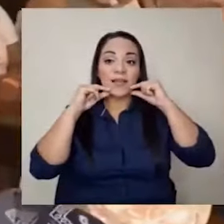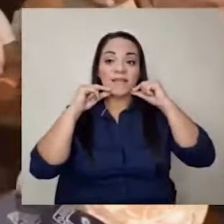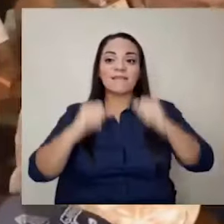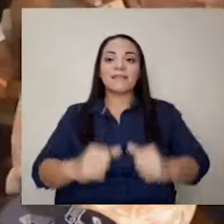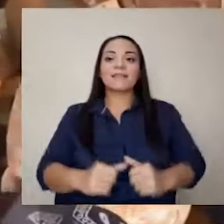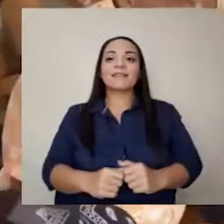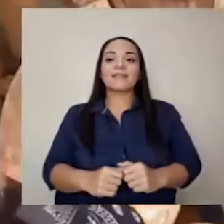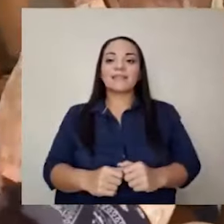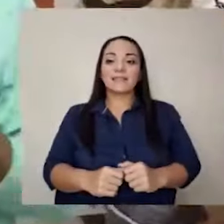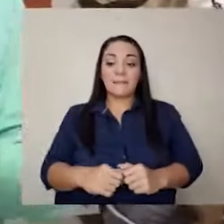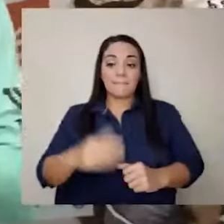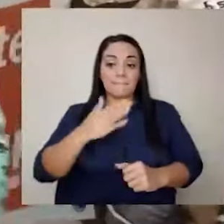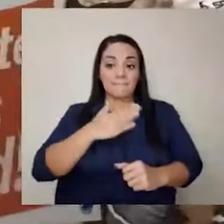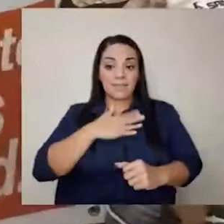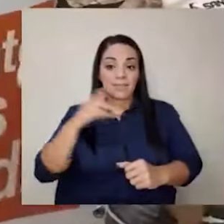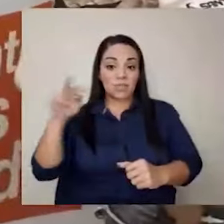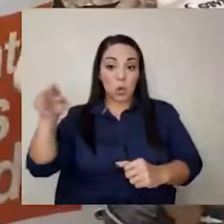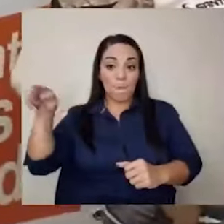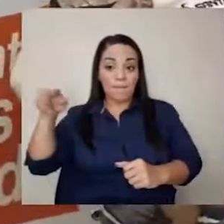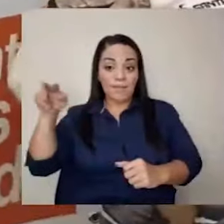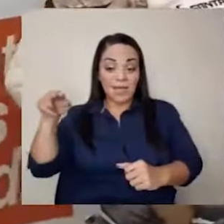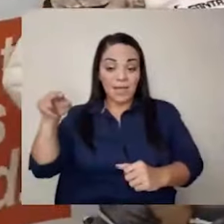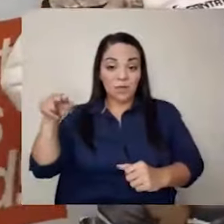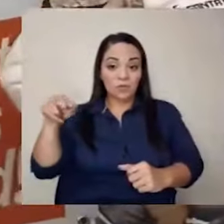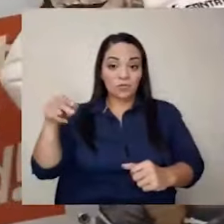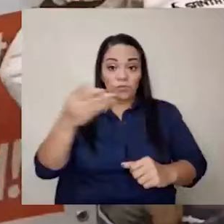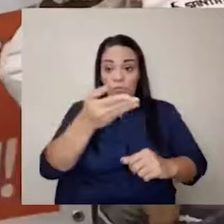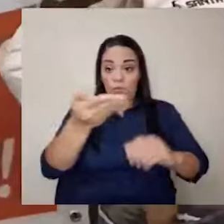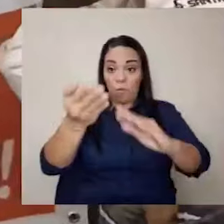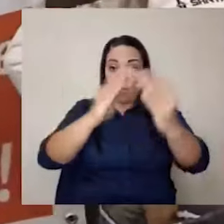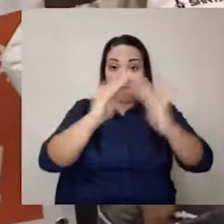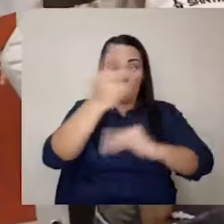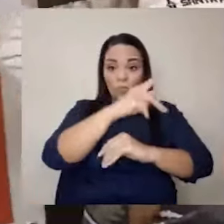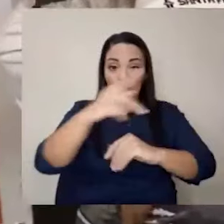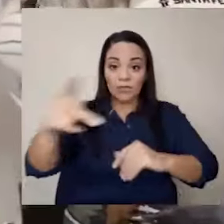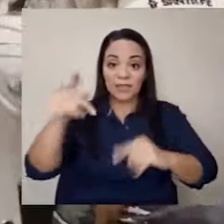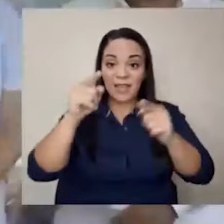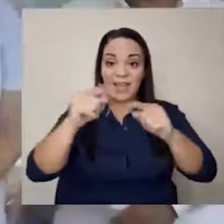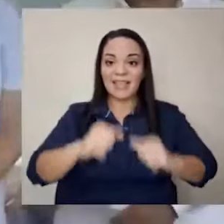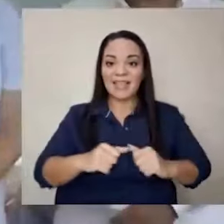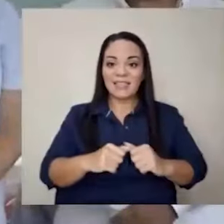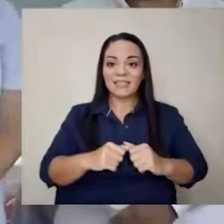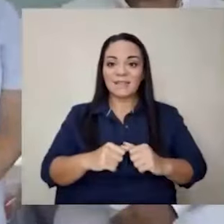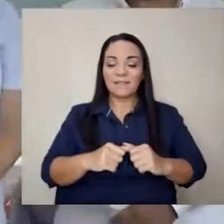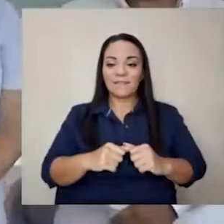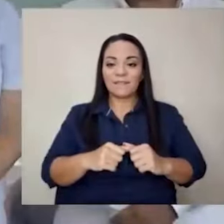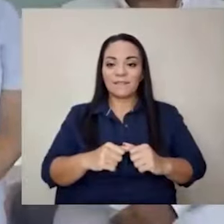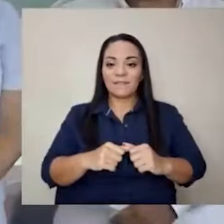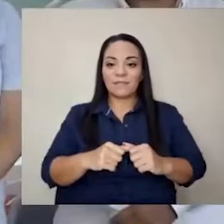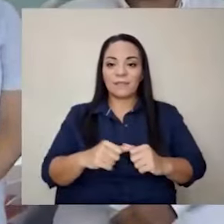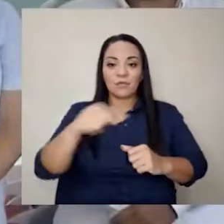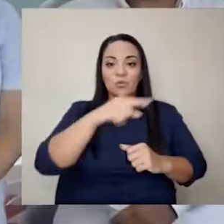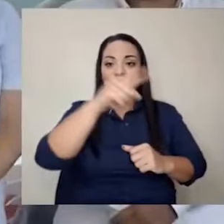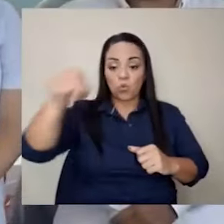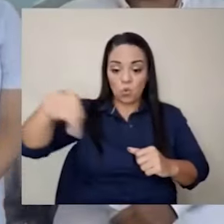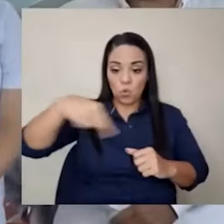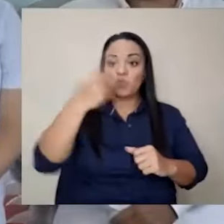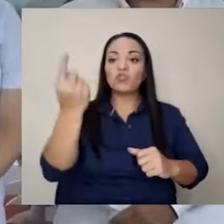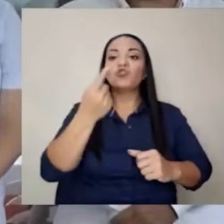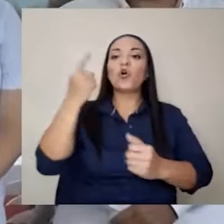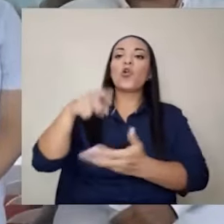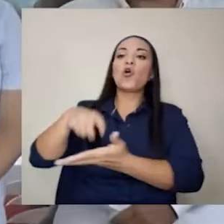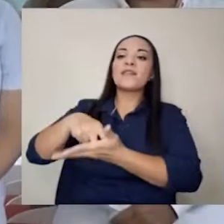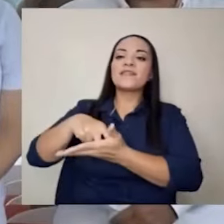colegas y el pueblo de Punta Arenas, solo se hinca ante